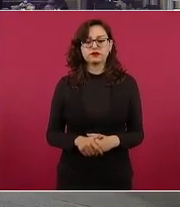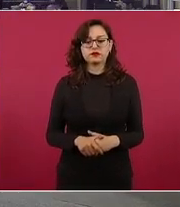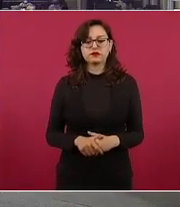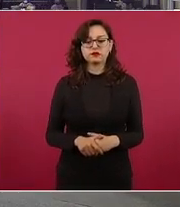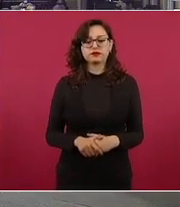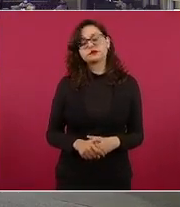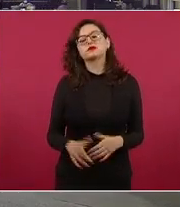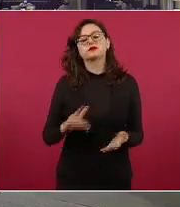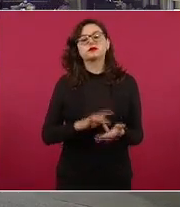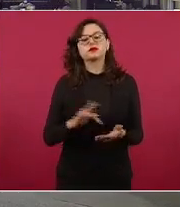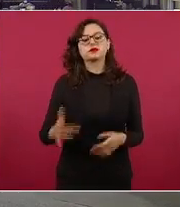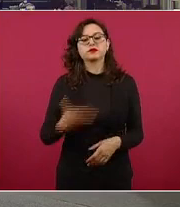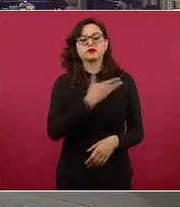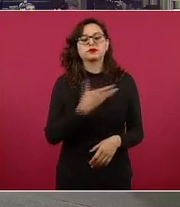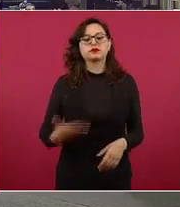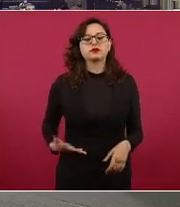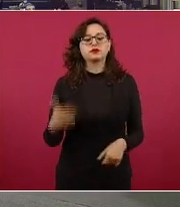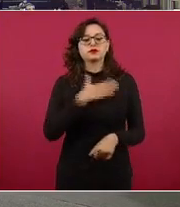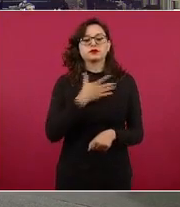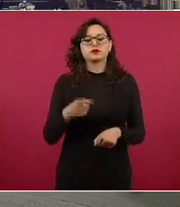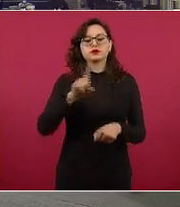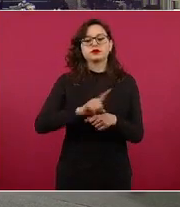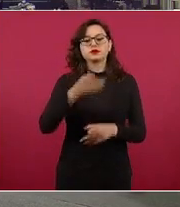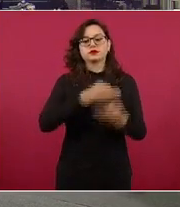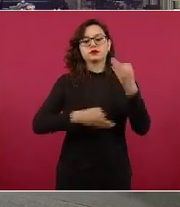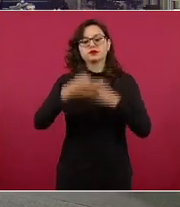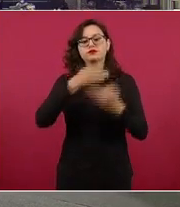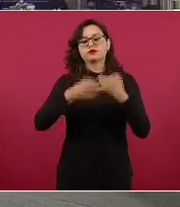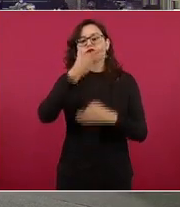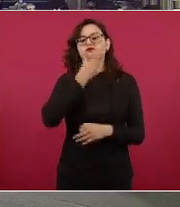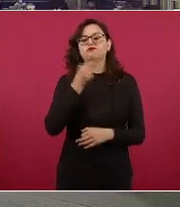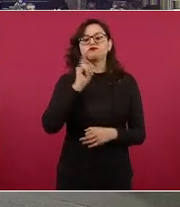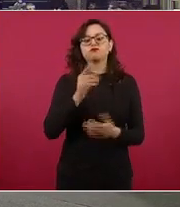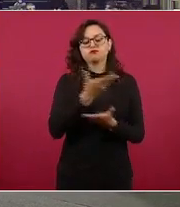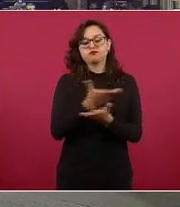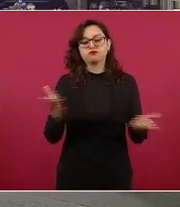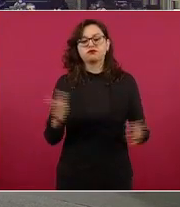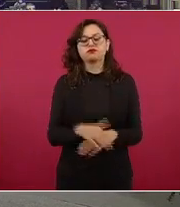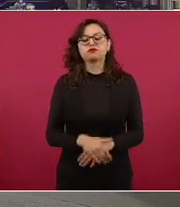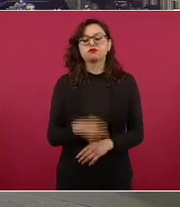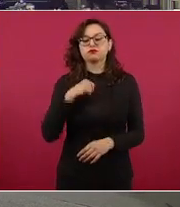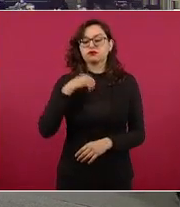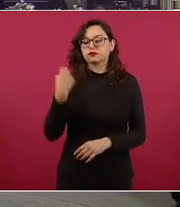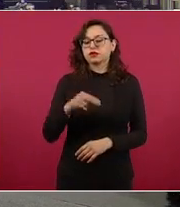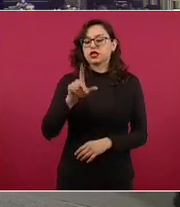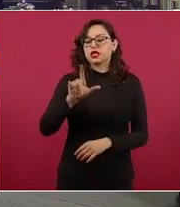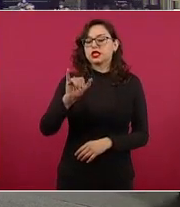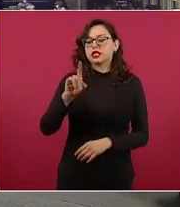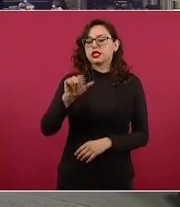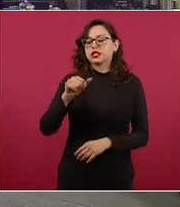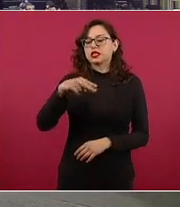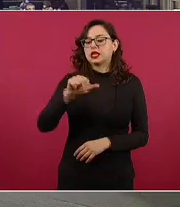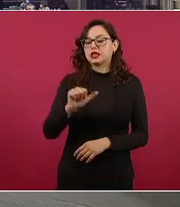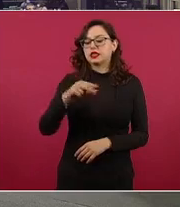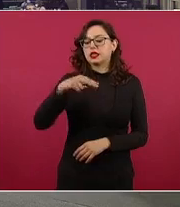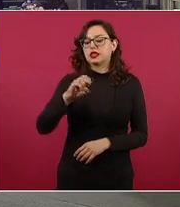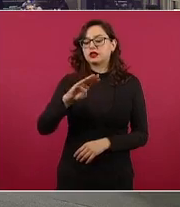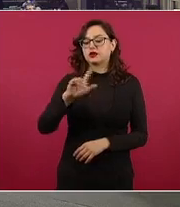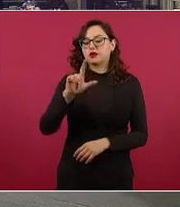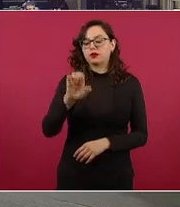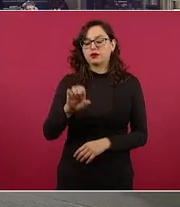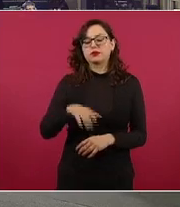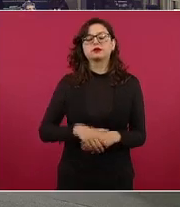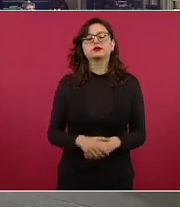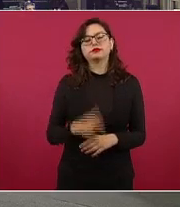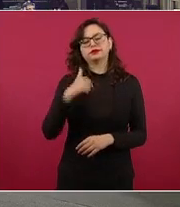Gracias señor presidente buenos días a todas y a todos Liliana Noble de Pulso Saludable señor presidente quisiera si me pudiera apoyar